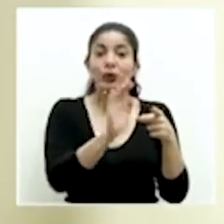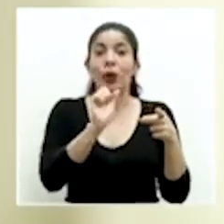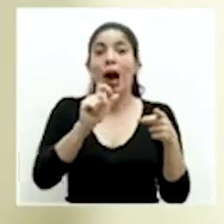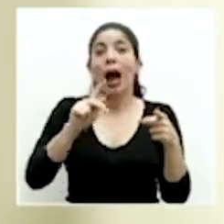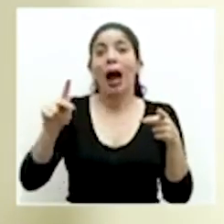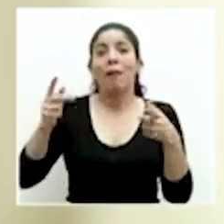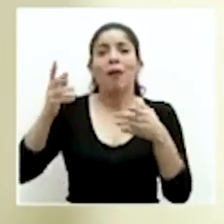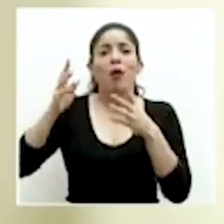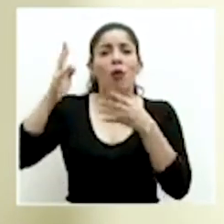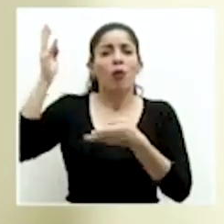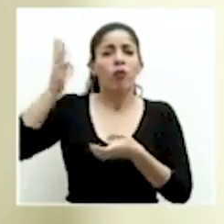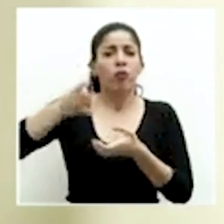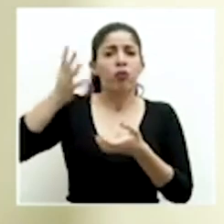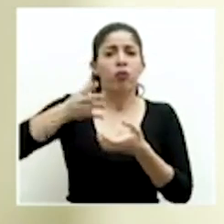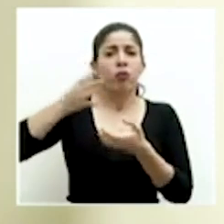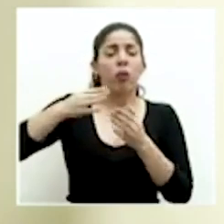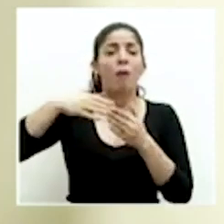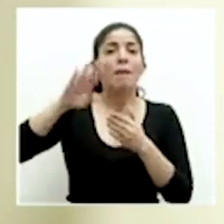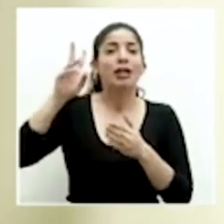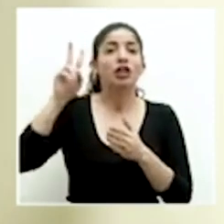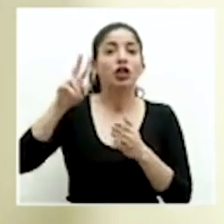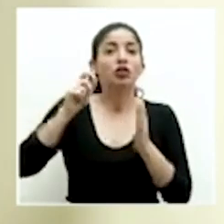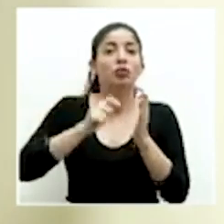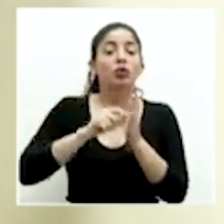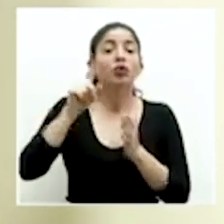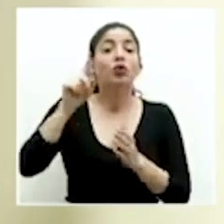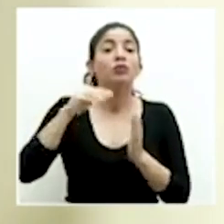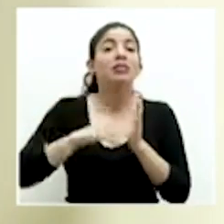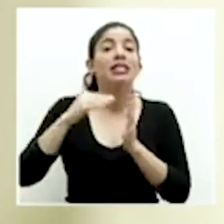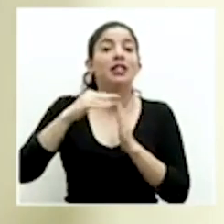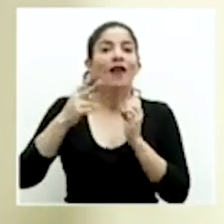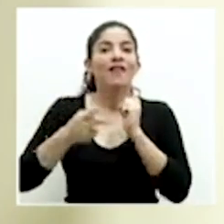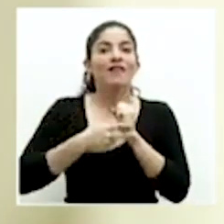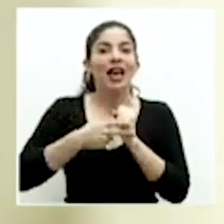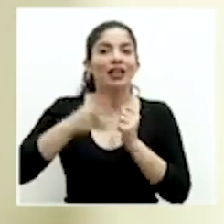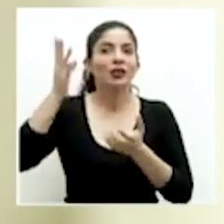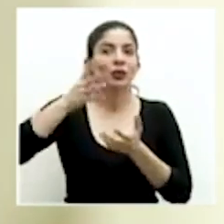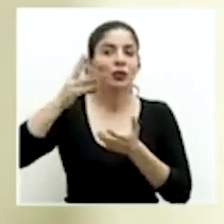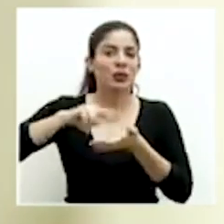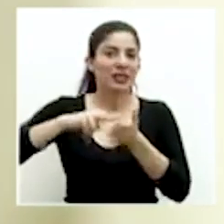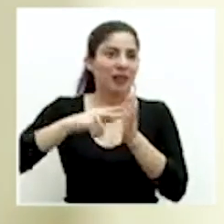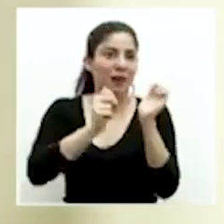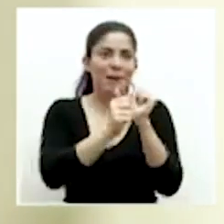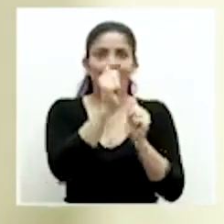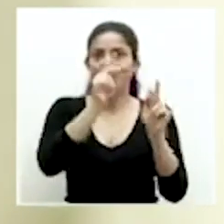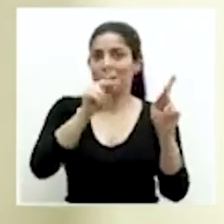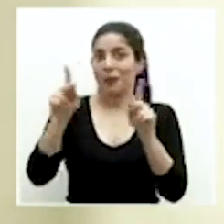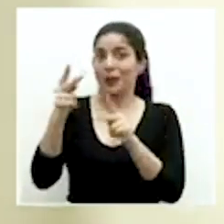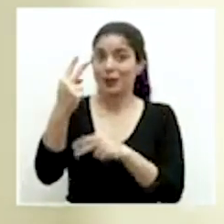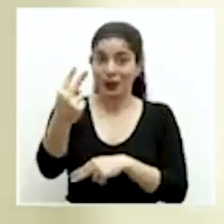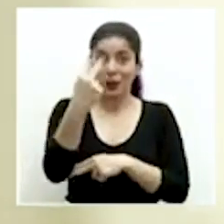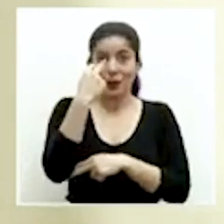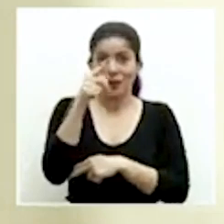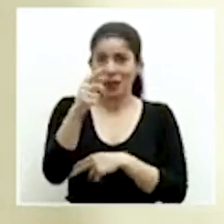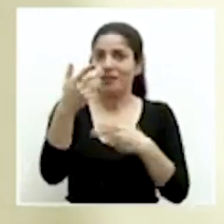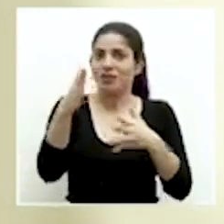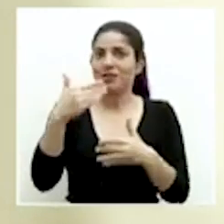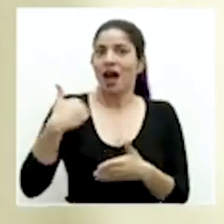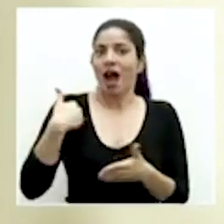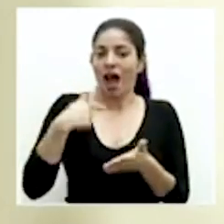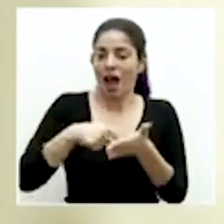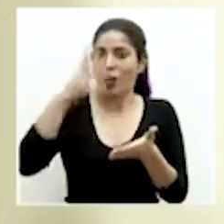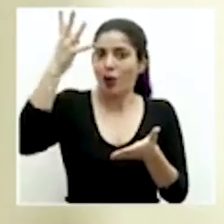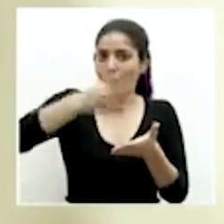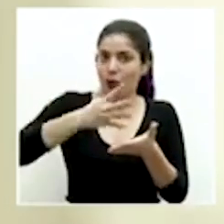ha descargado más de 2.1 millones de veces. Así que probablemente la mayoría de las personas que nos están viendo hoy ya tienen